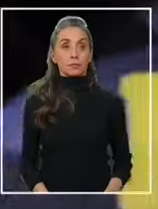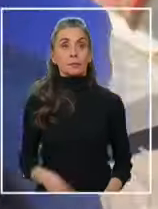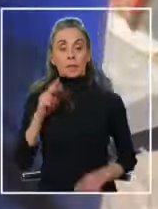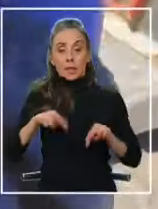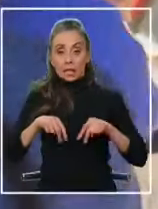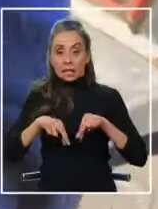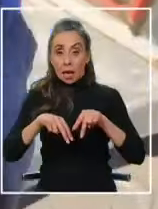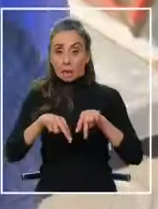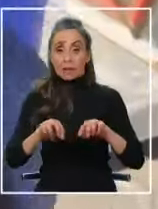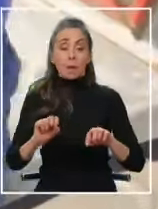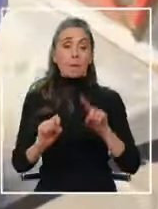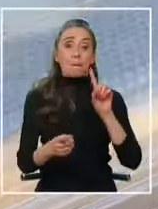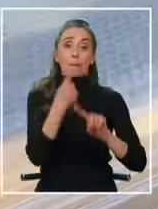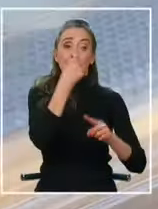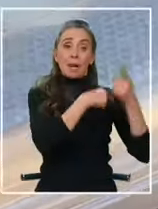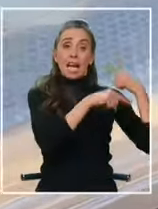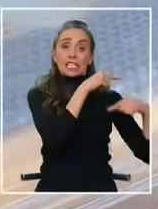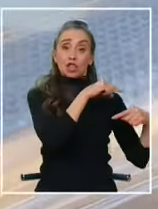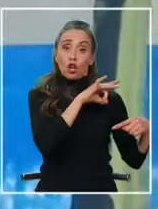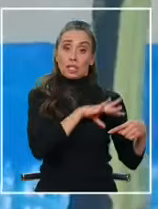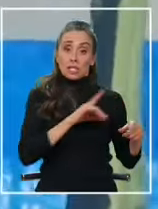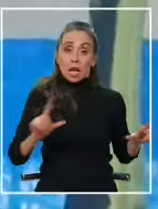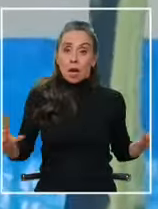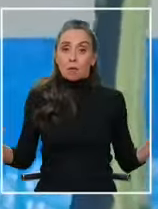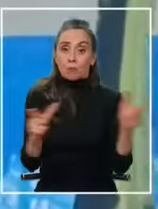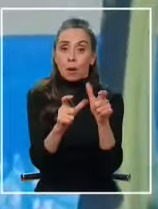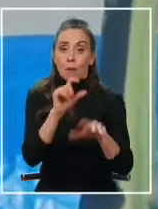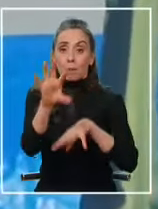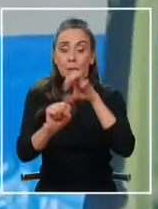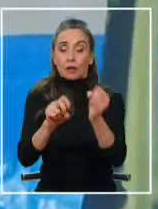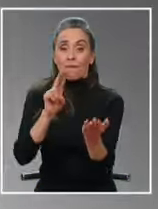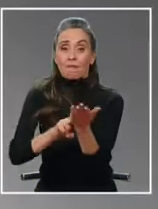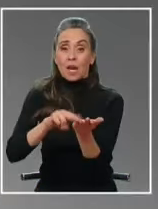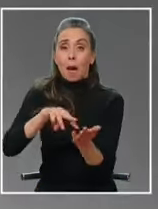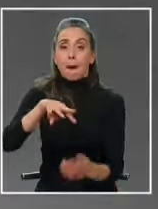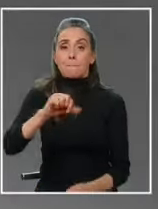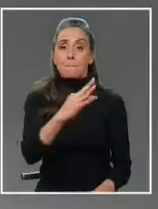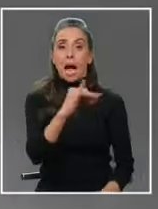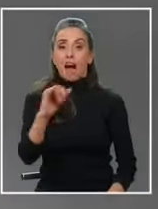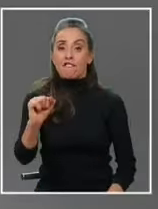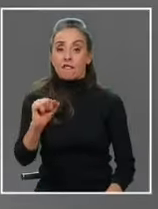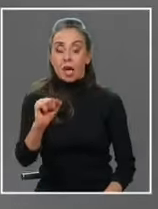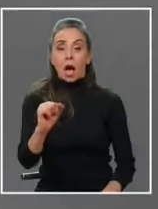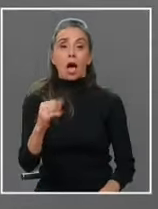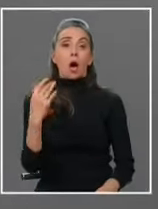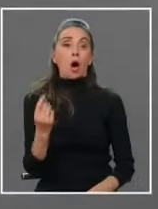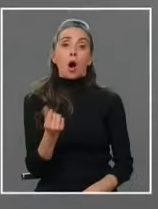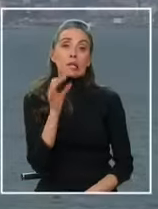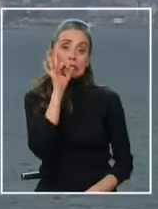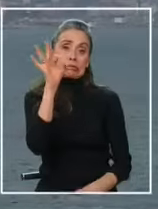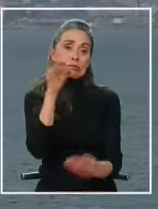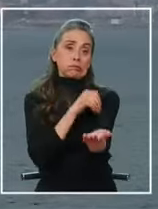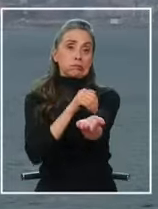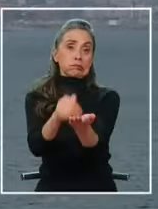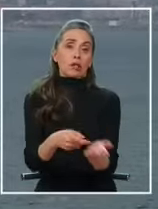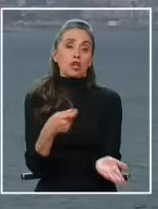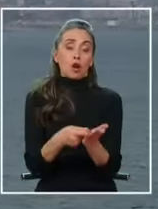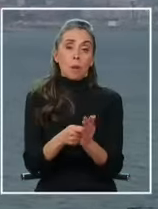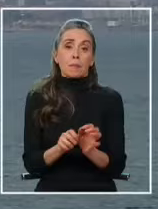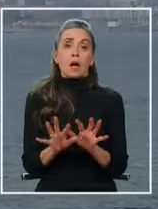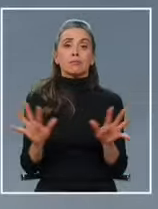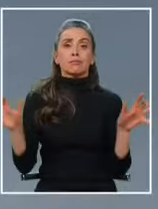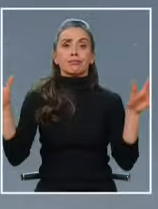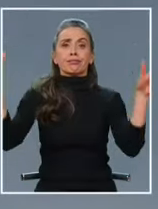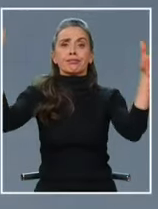Un operativo inédito en nuestra historia que permitió desbaratar a una verdadera mafia de alto poder adquisitivo con tentáculos